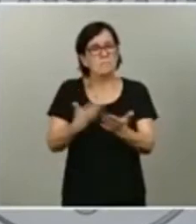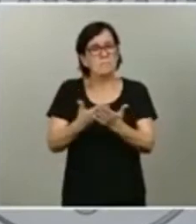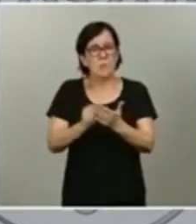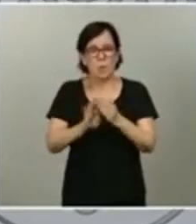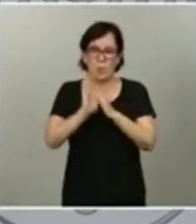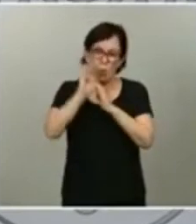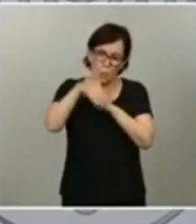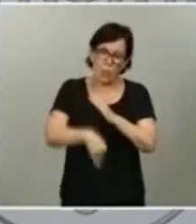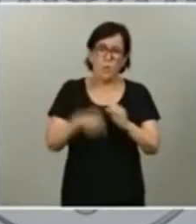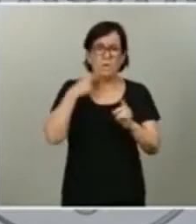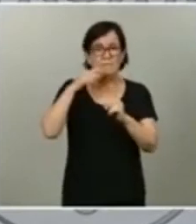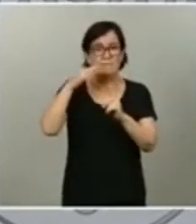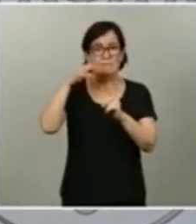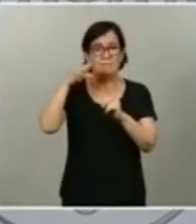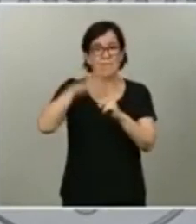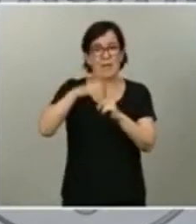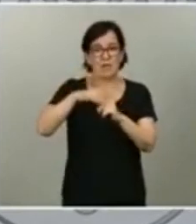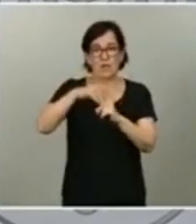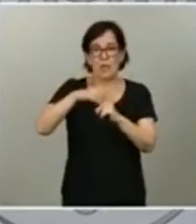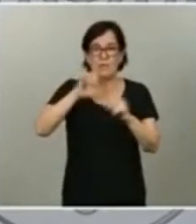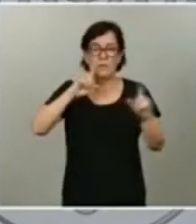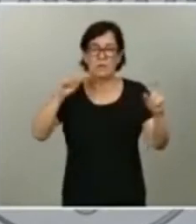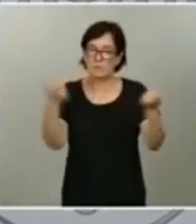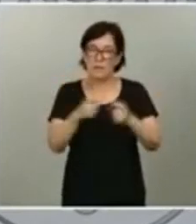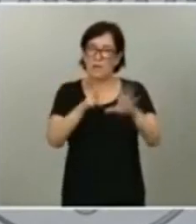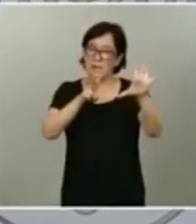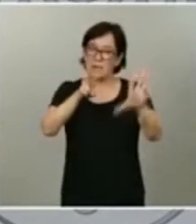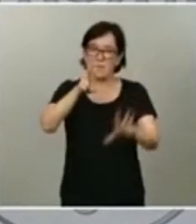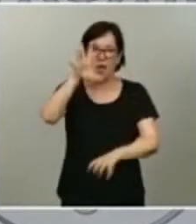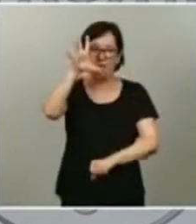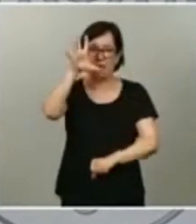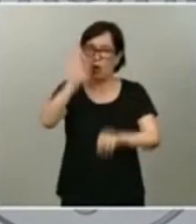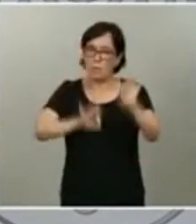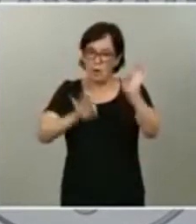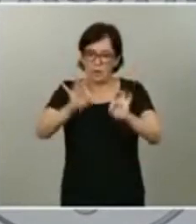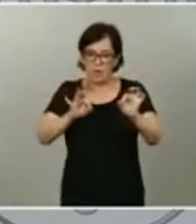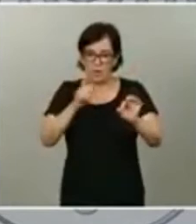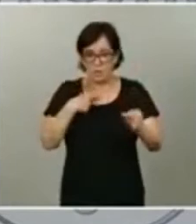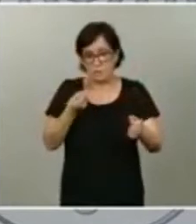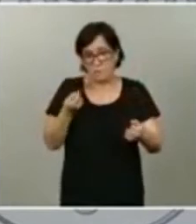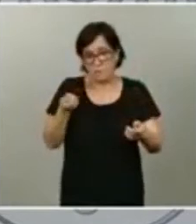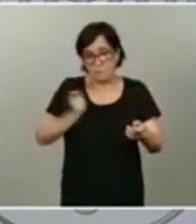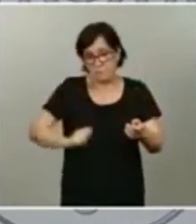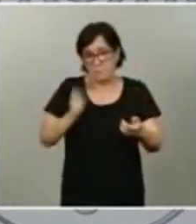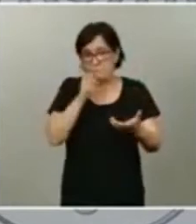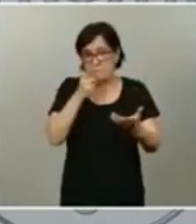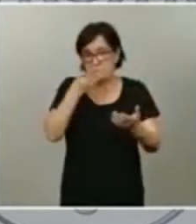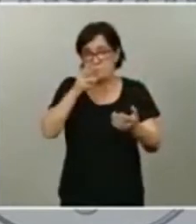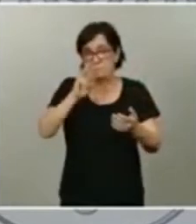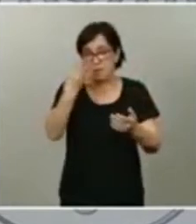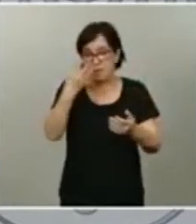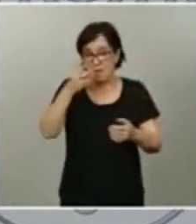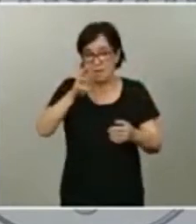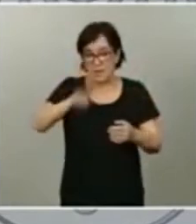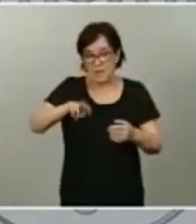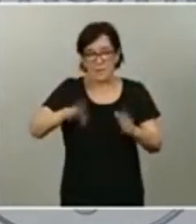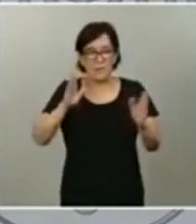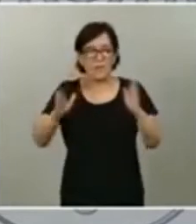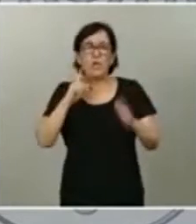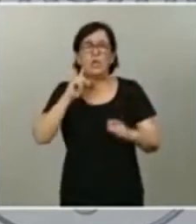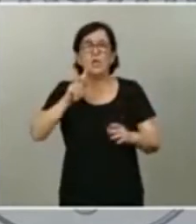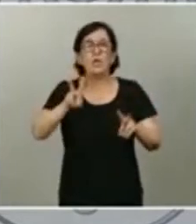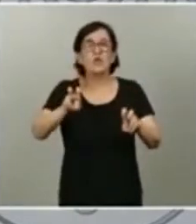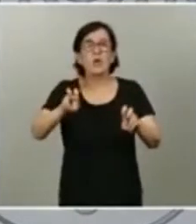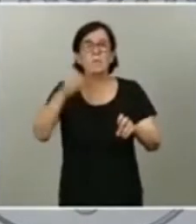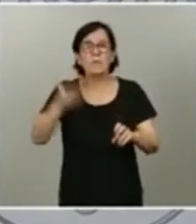facturación del 75% en este tercer trimestre. Y otra novedad muy relevante es que, por primera